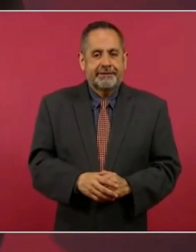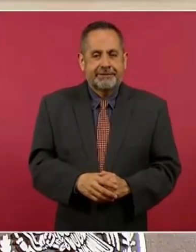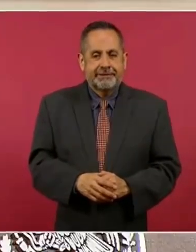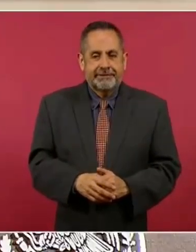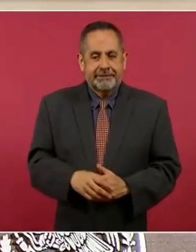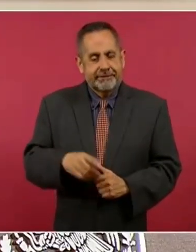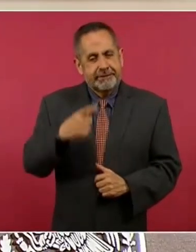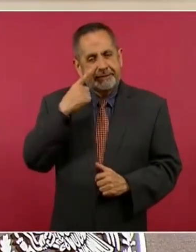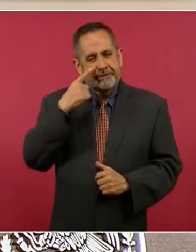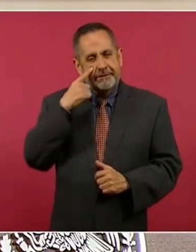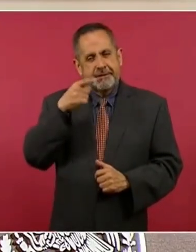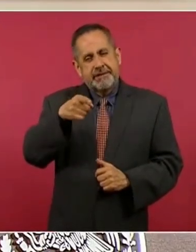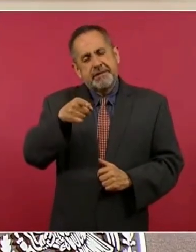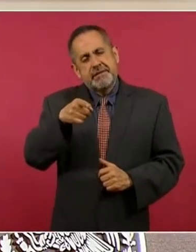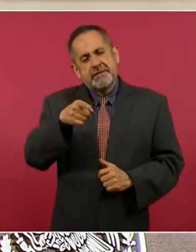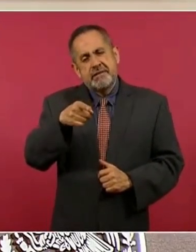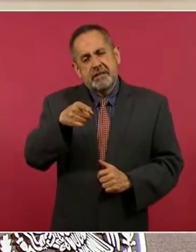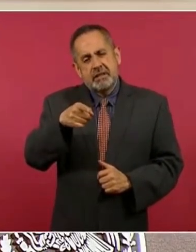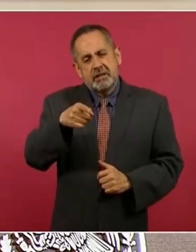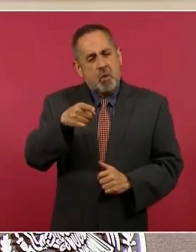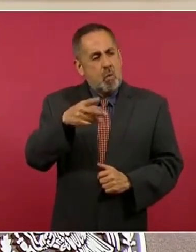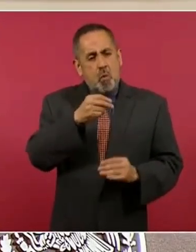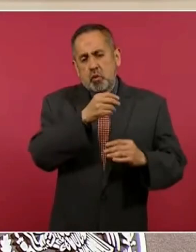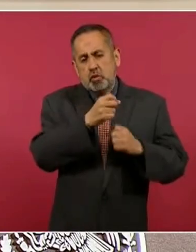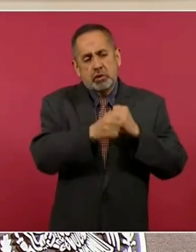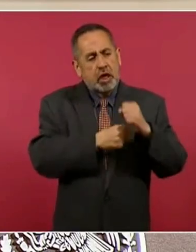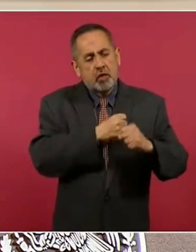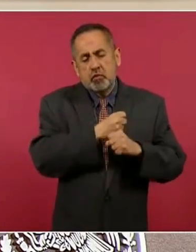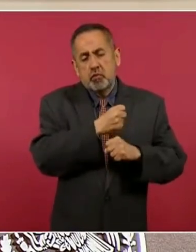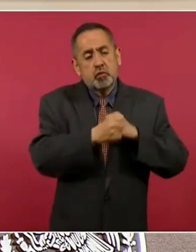demostró su eficacia por siglos.